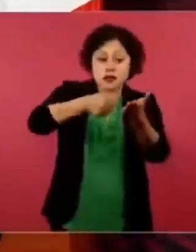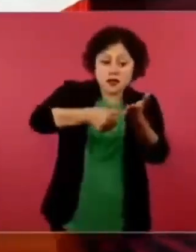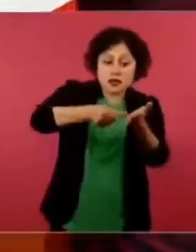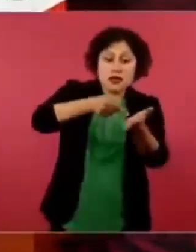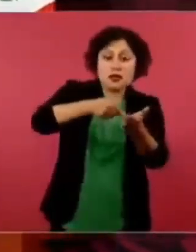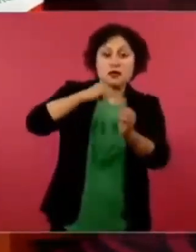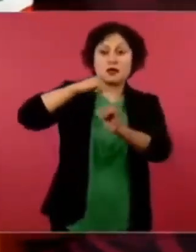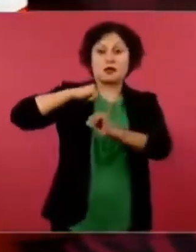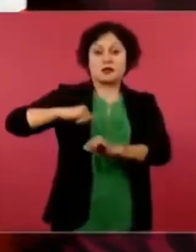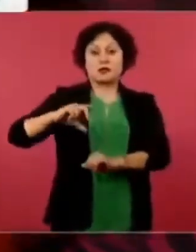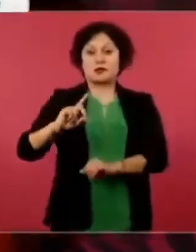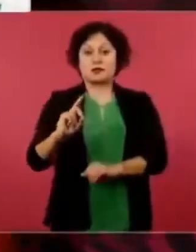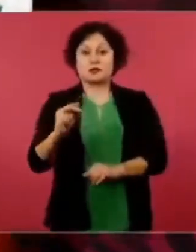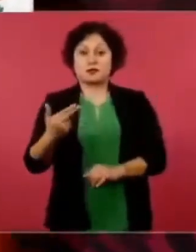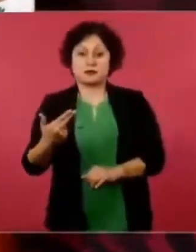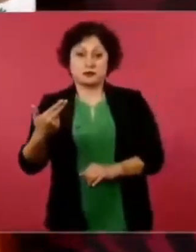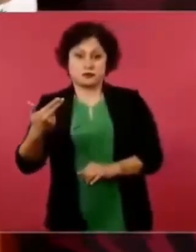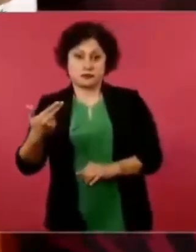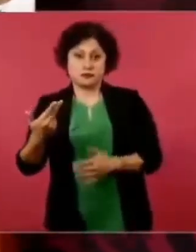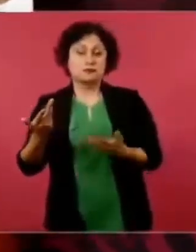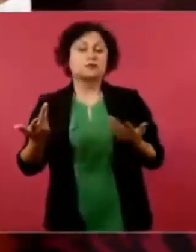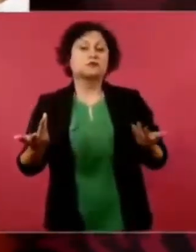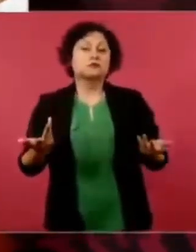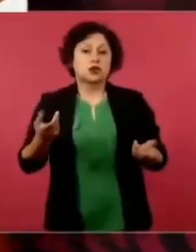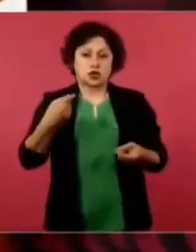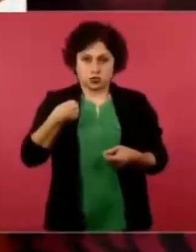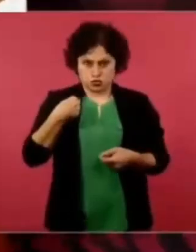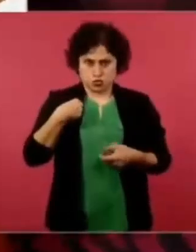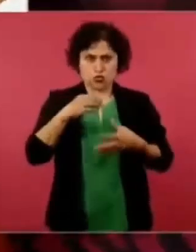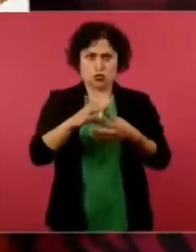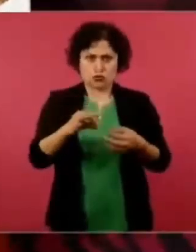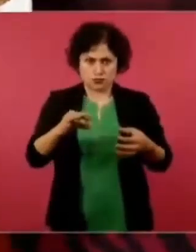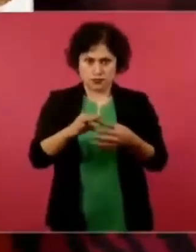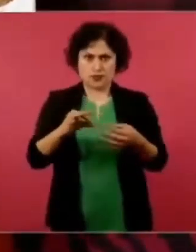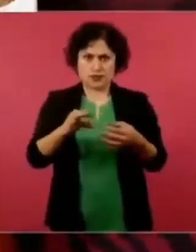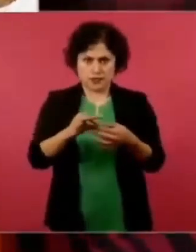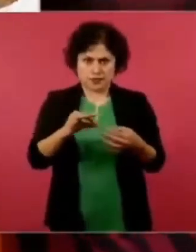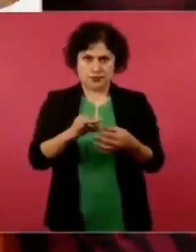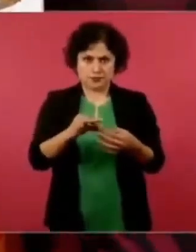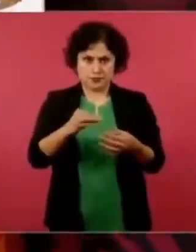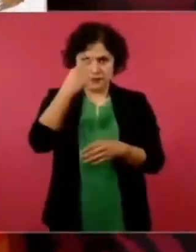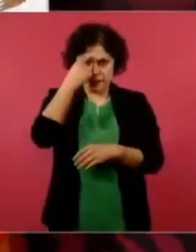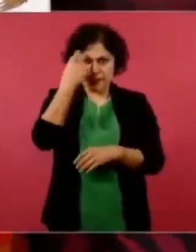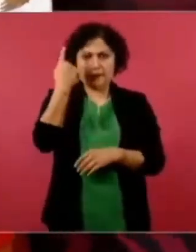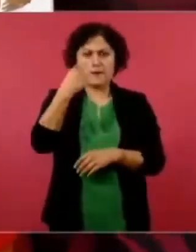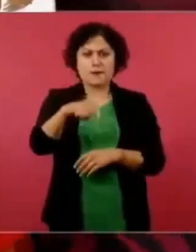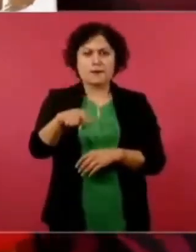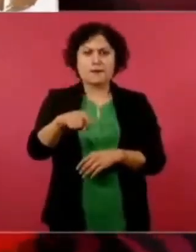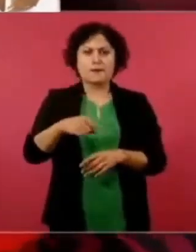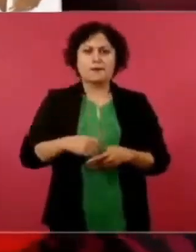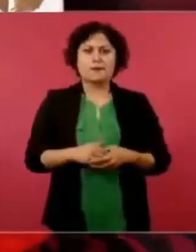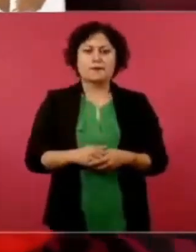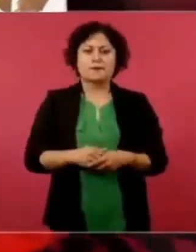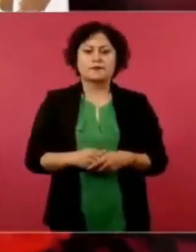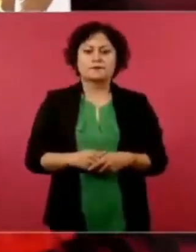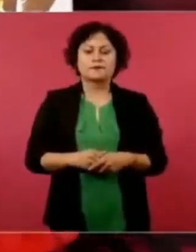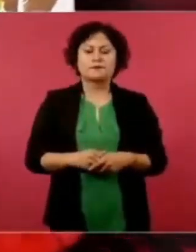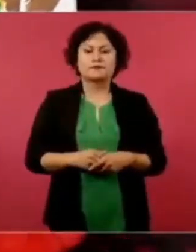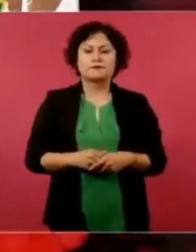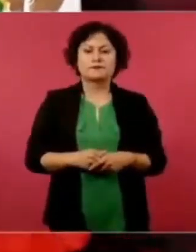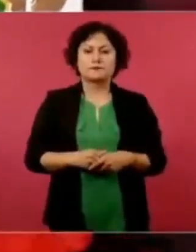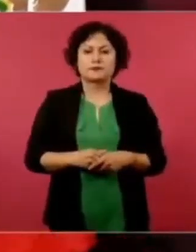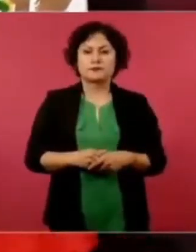para que en la orden, que está a cargo